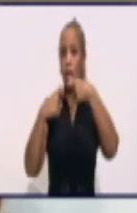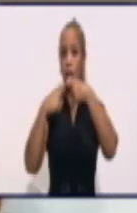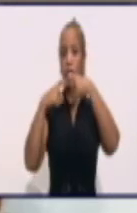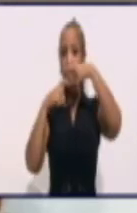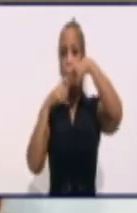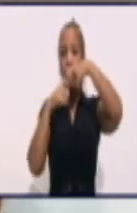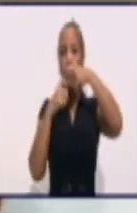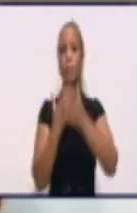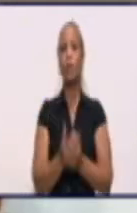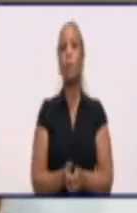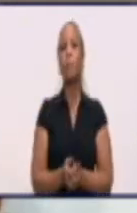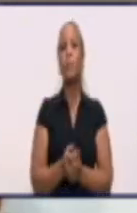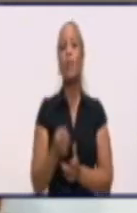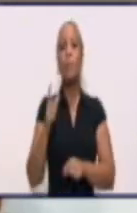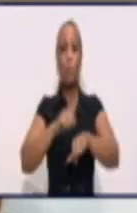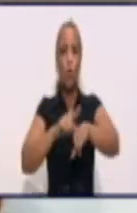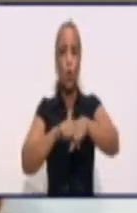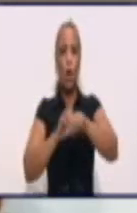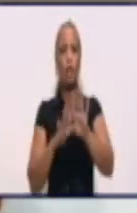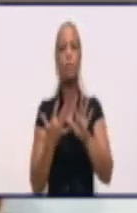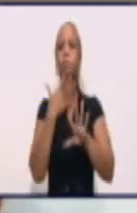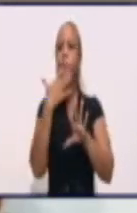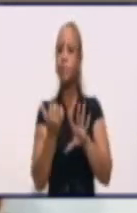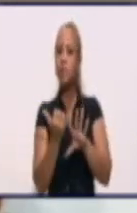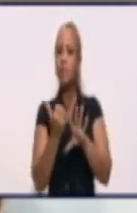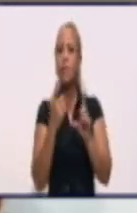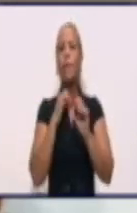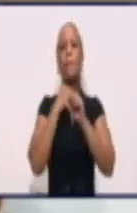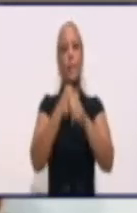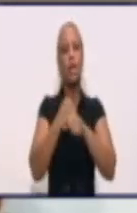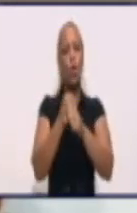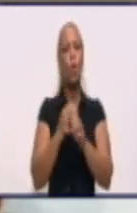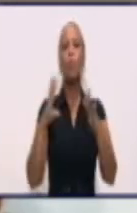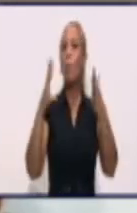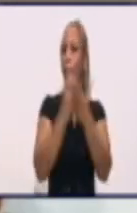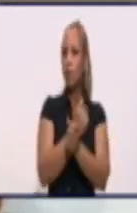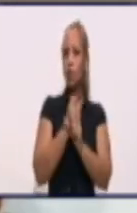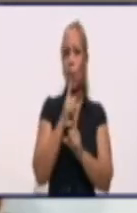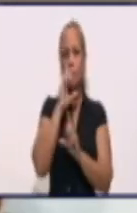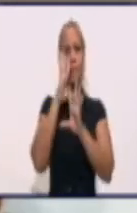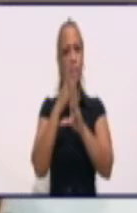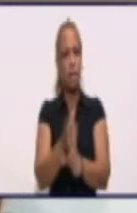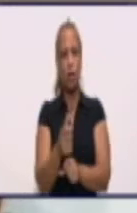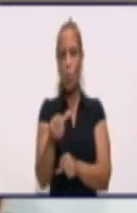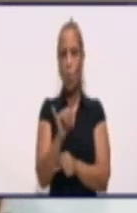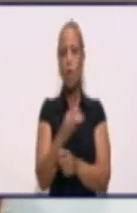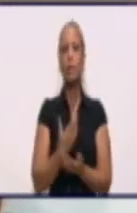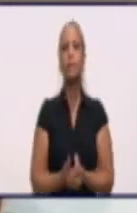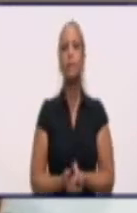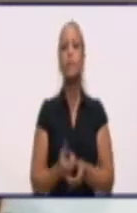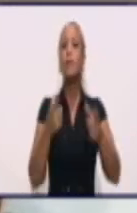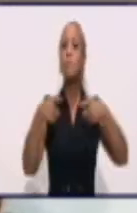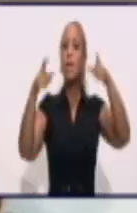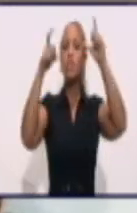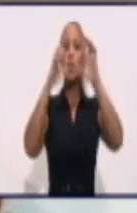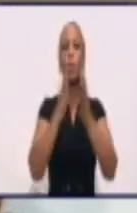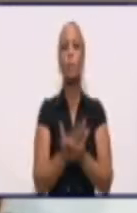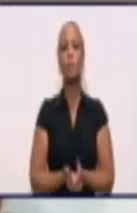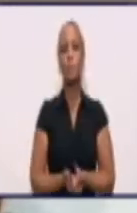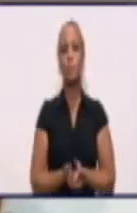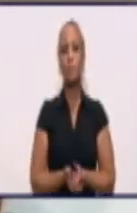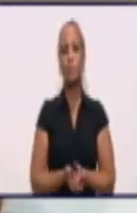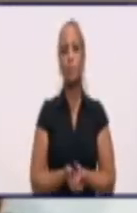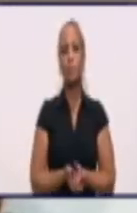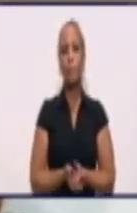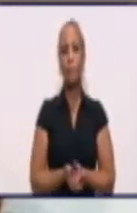se hizo el caso de Pilón, el circuito de Pilón completo, el Niquero como municipio, y en la parte de Benbasó, las Mercedes, que coge